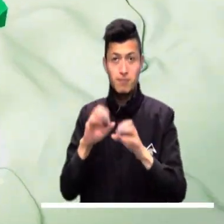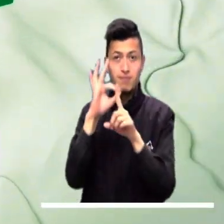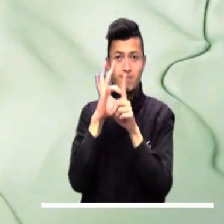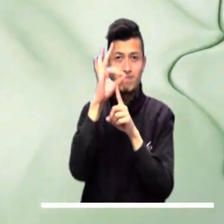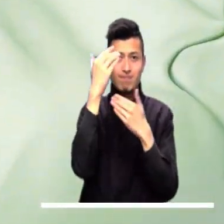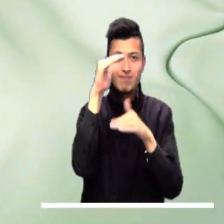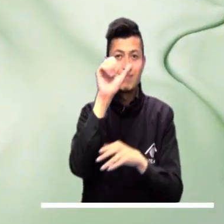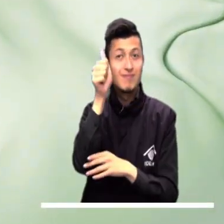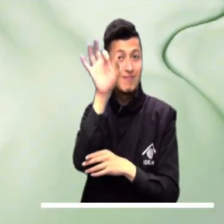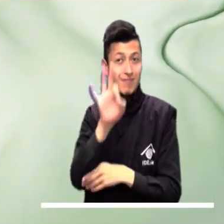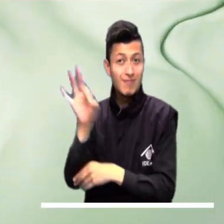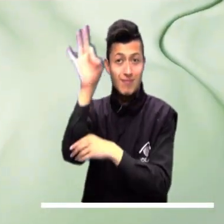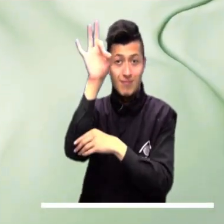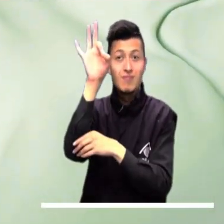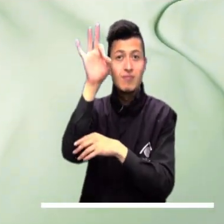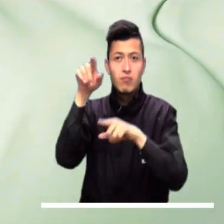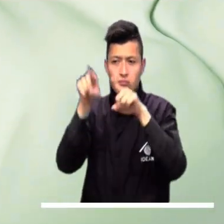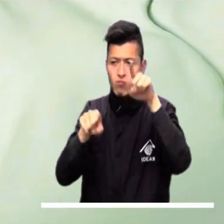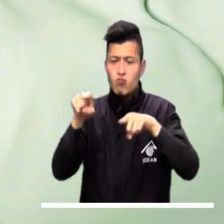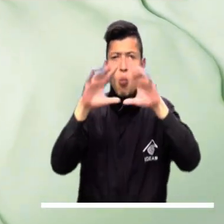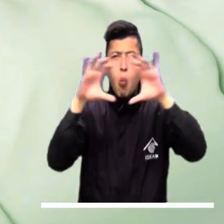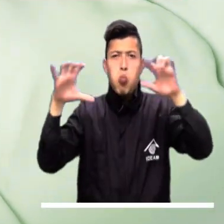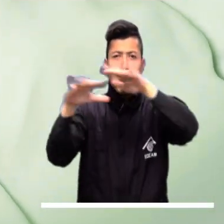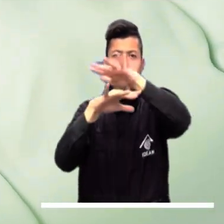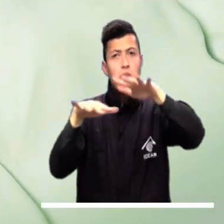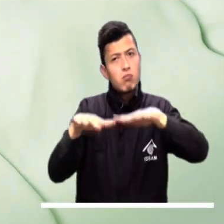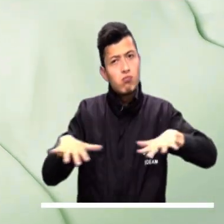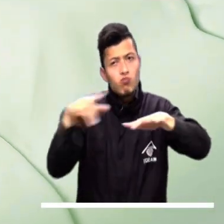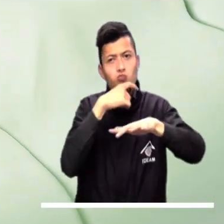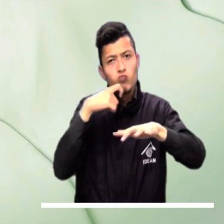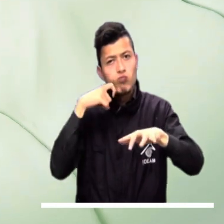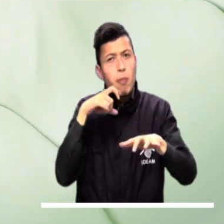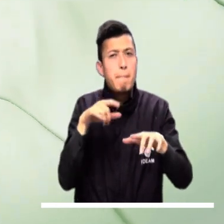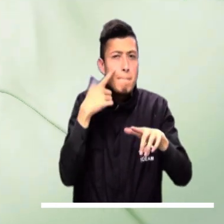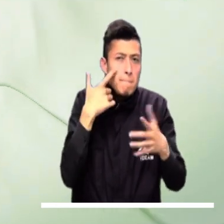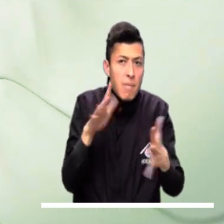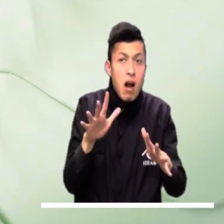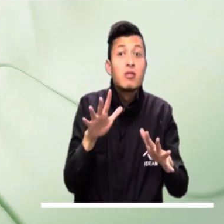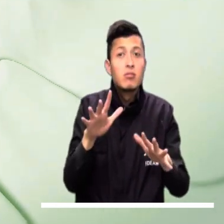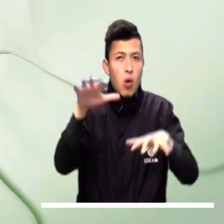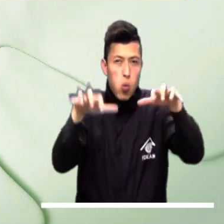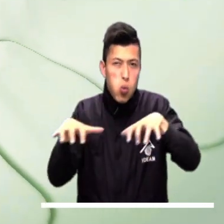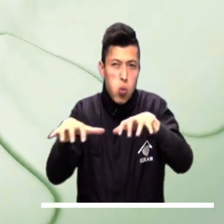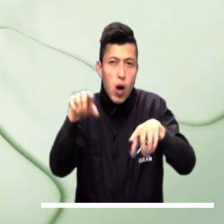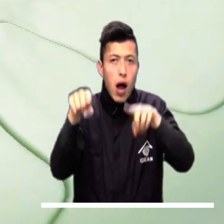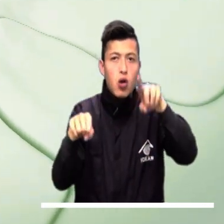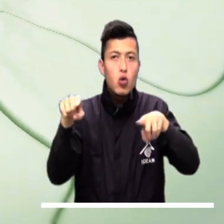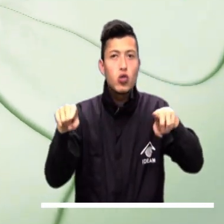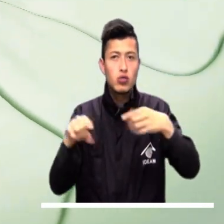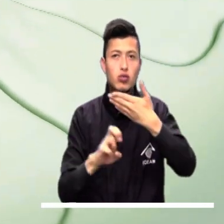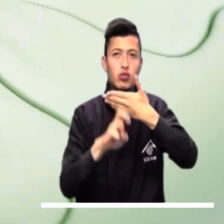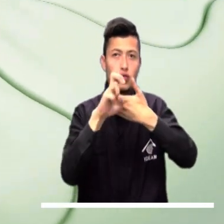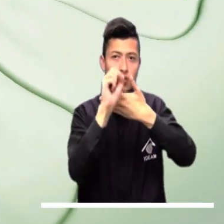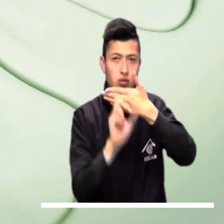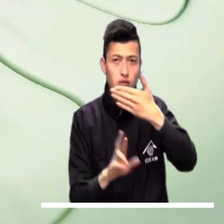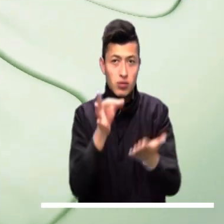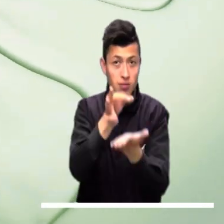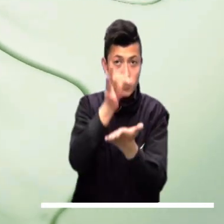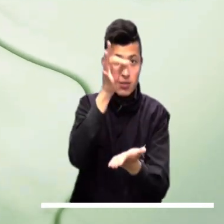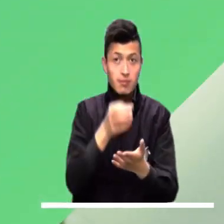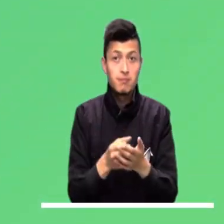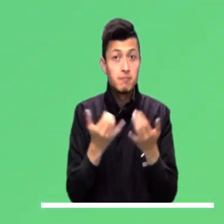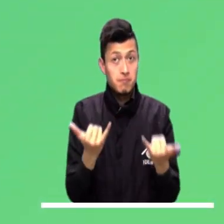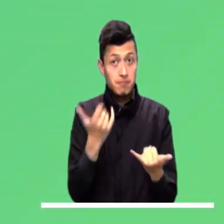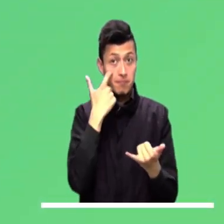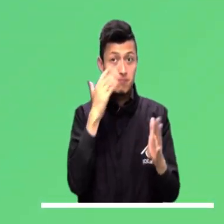En Bogotá se estimó una temperatura mínima de 10 grados centígrados, cielo cubierto y aunque parece que habrá tiempo seco, no se descartan lluvias ocasionales